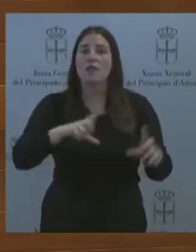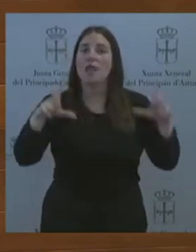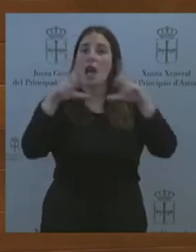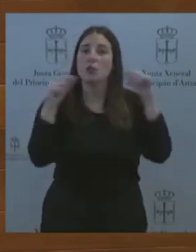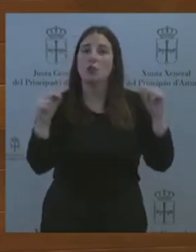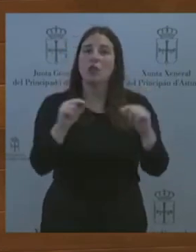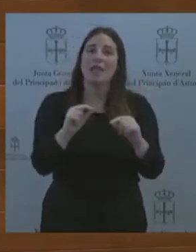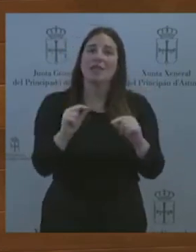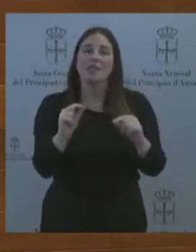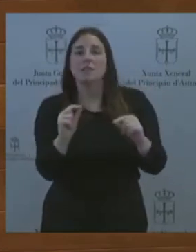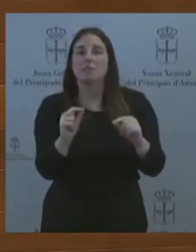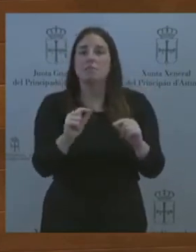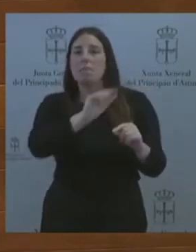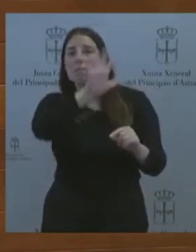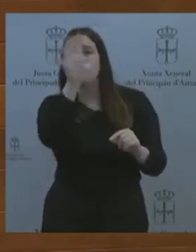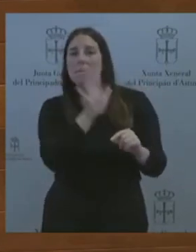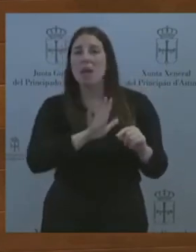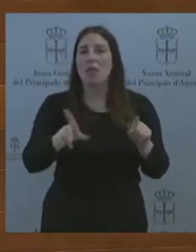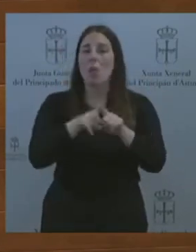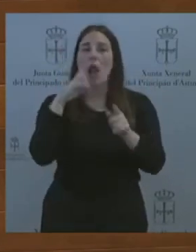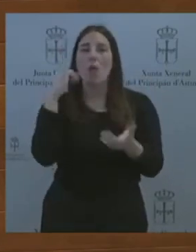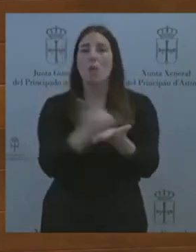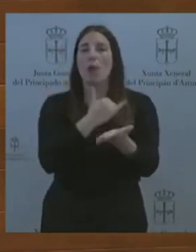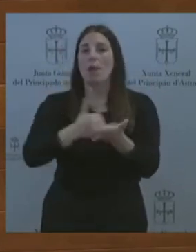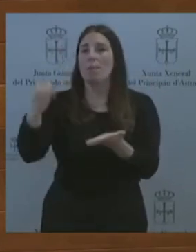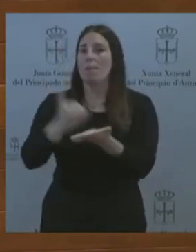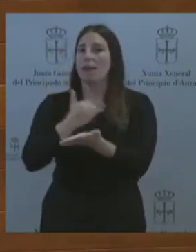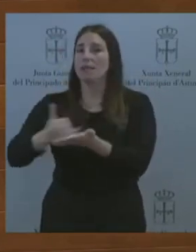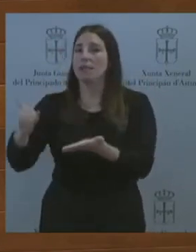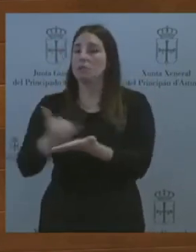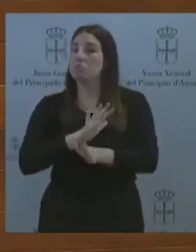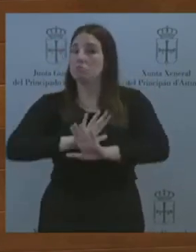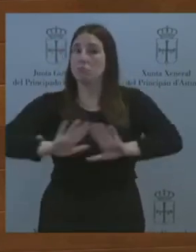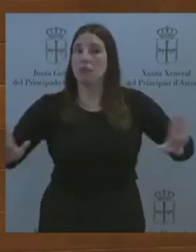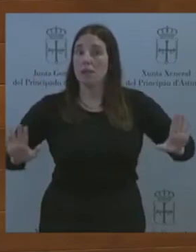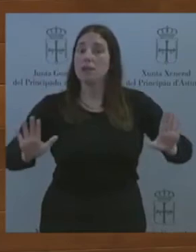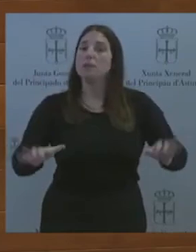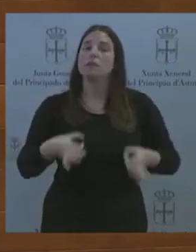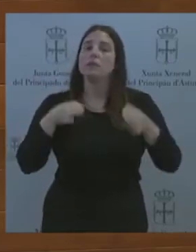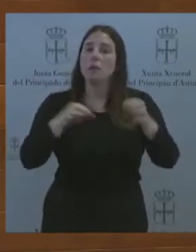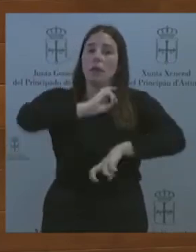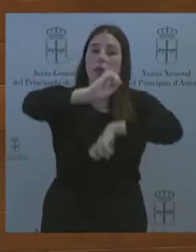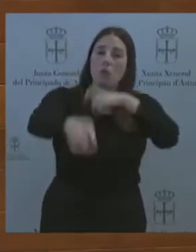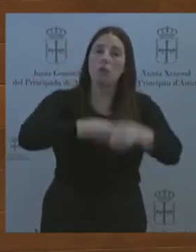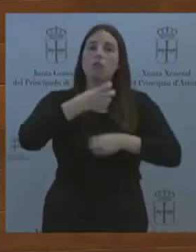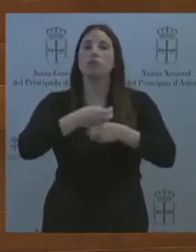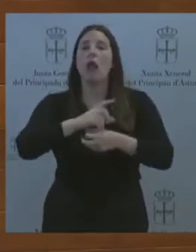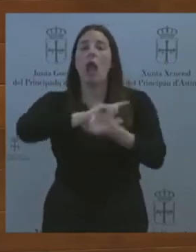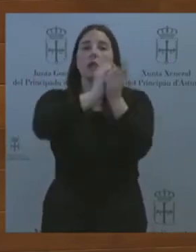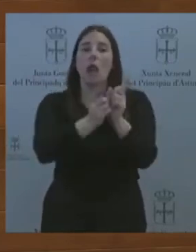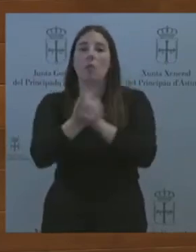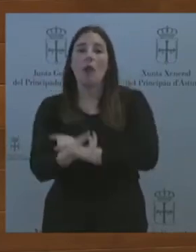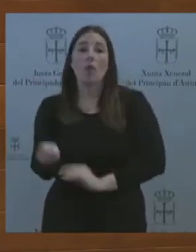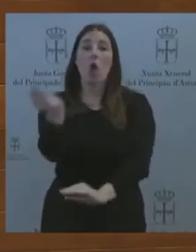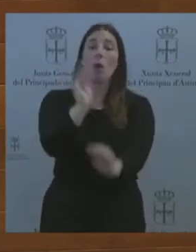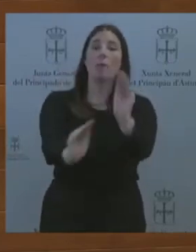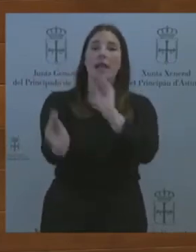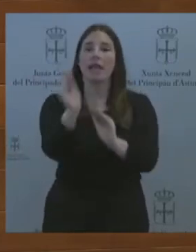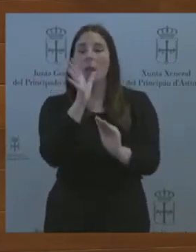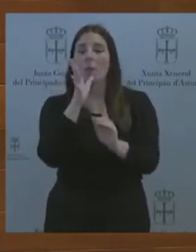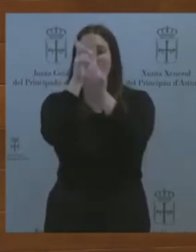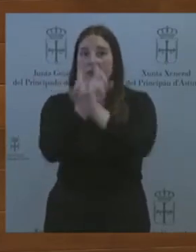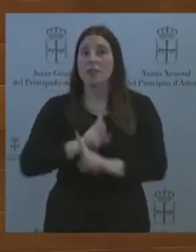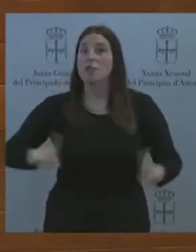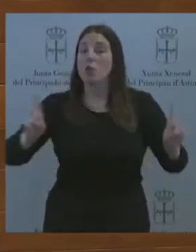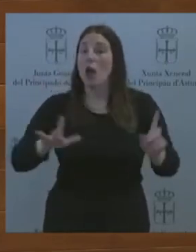hacer sus experimentos, siempre reinventándolas, siempre maquillando su realidad para disimular, mientras van consumiendo